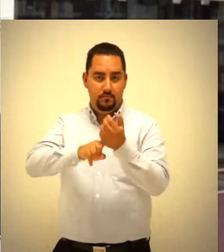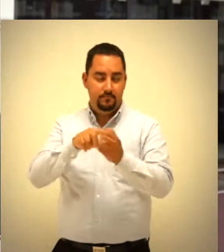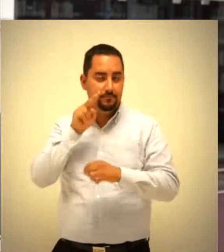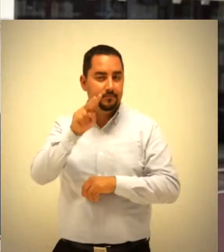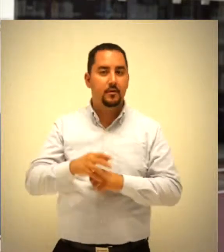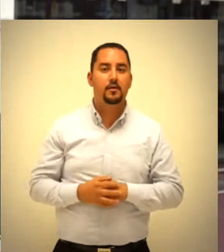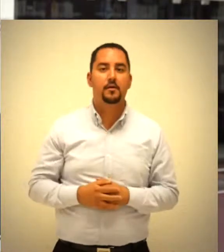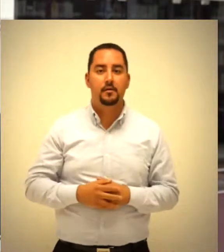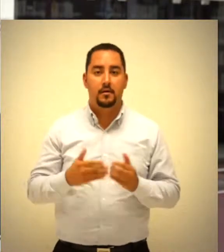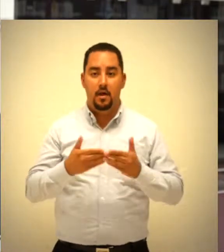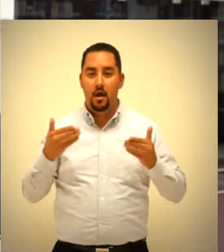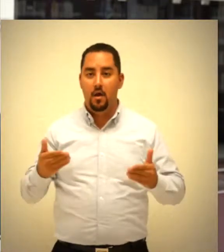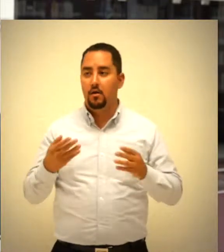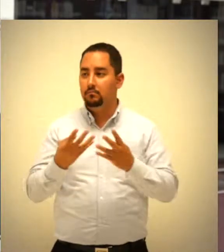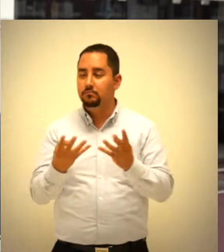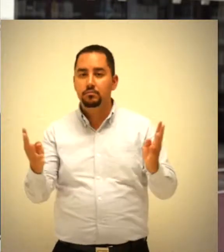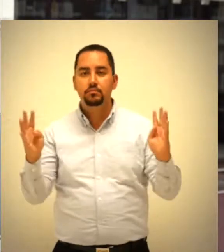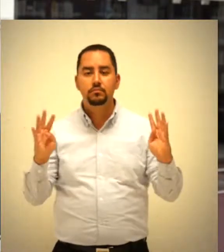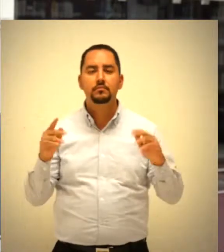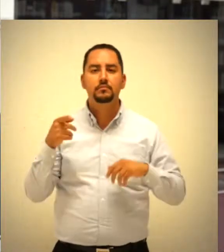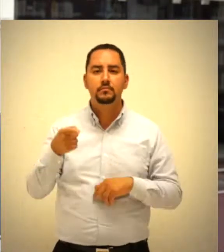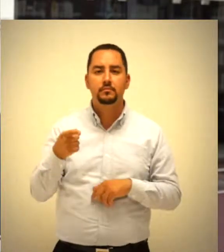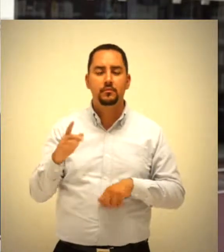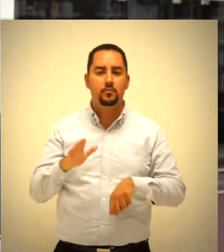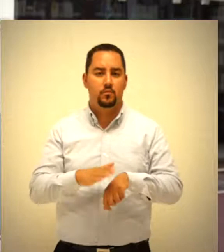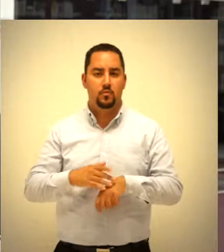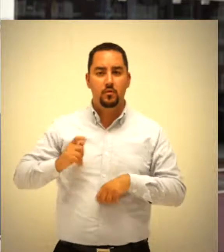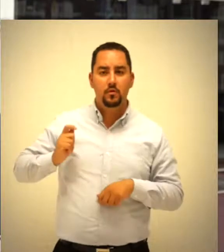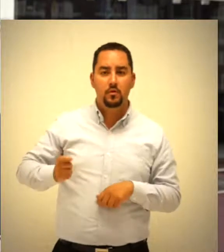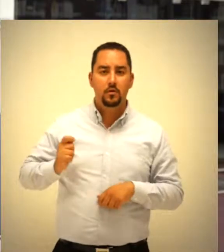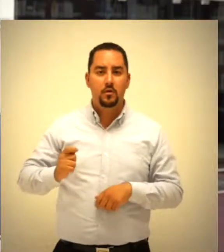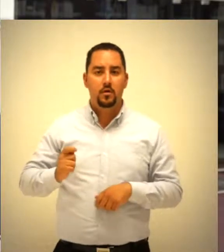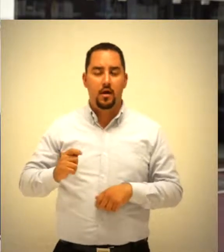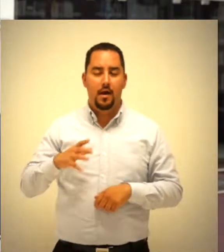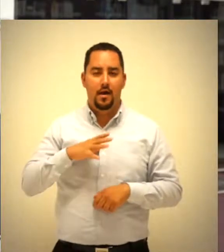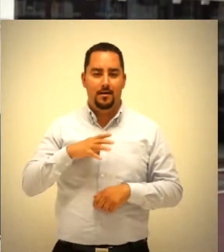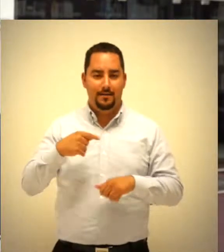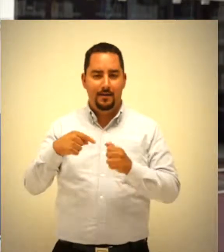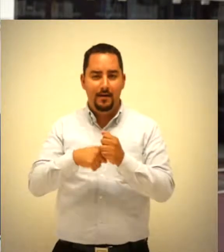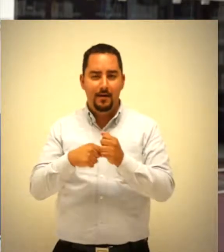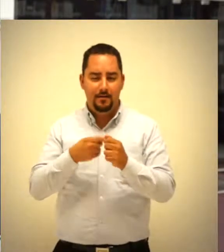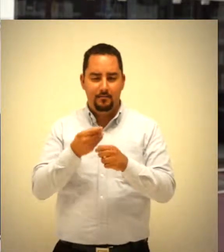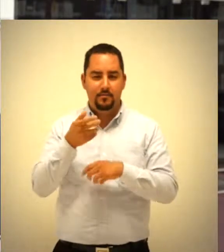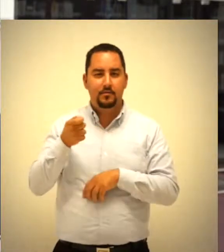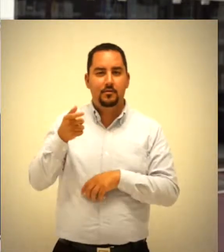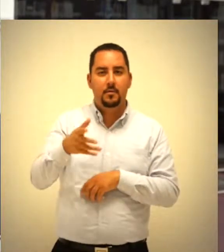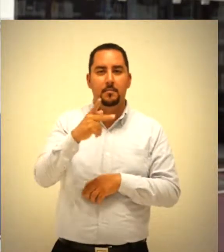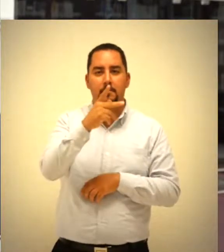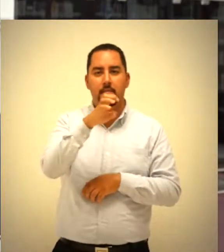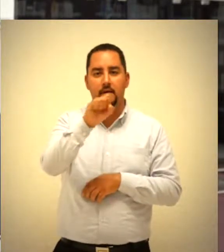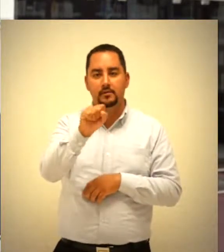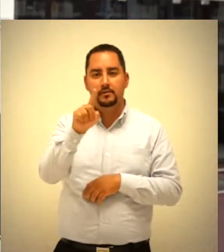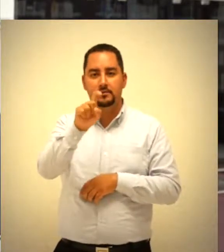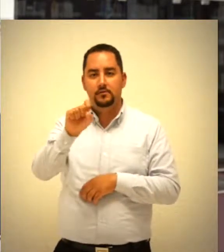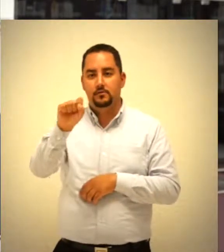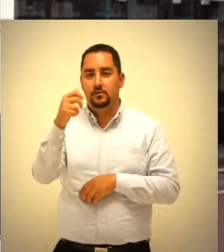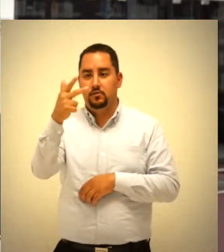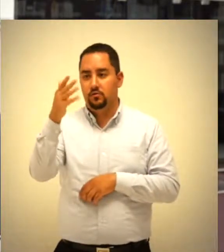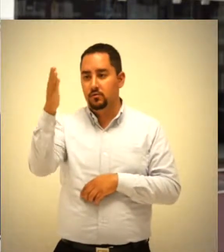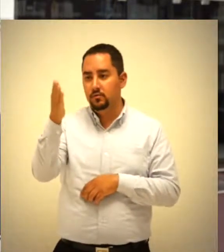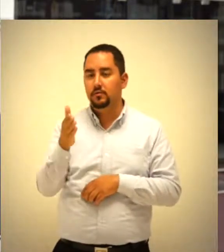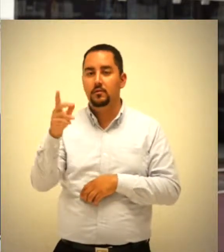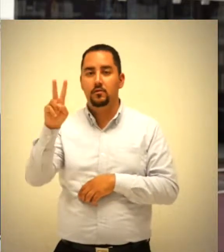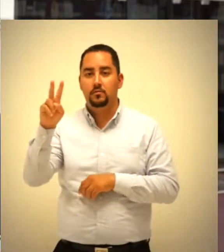En esta ocasión el Pleno estudiará el procedimiento especial sancionador identificado con la clave PES 168-2018